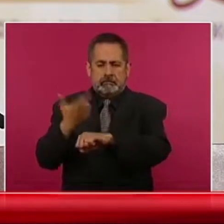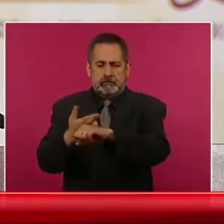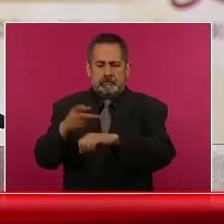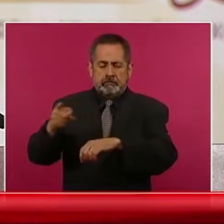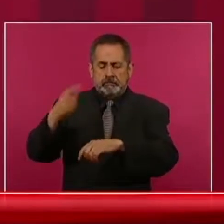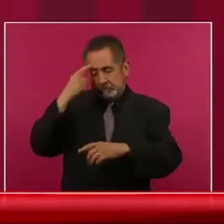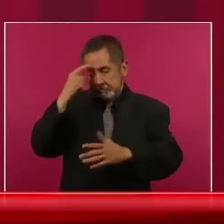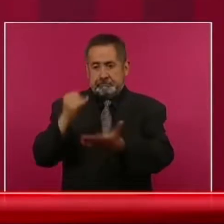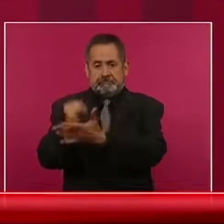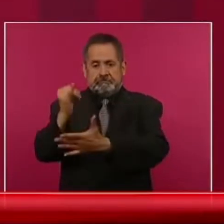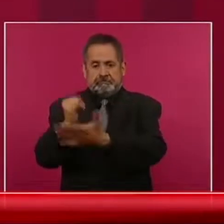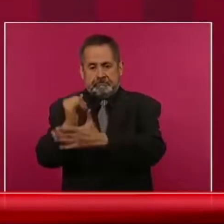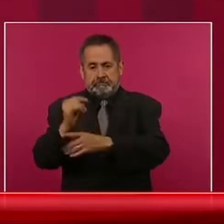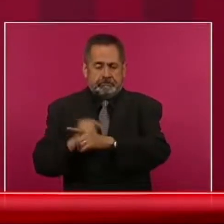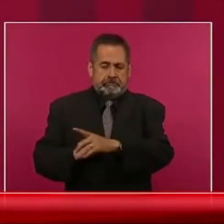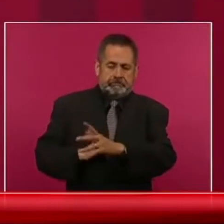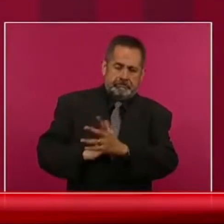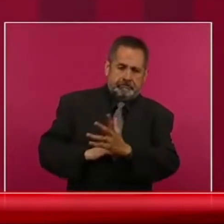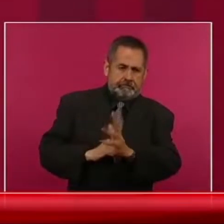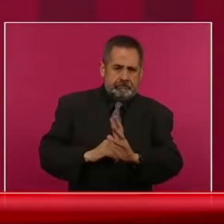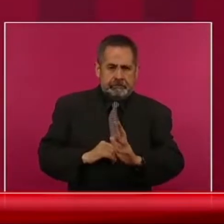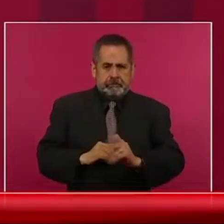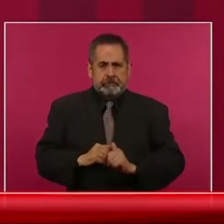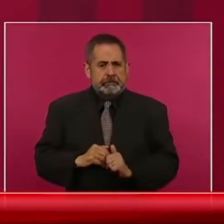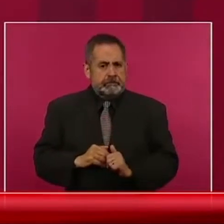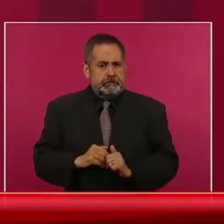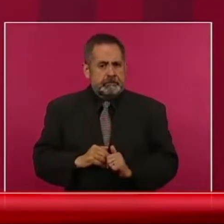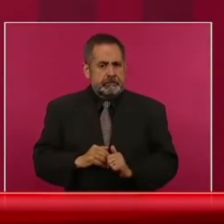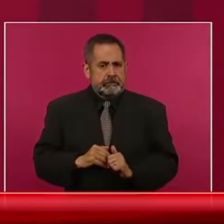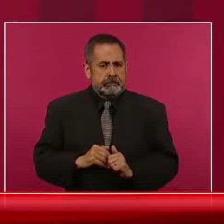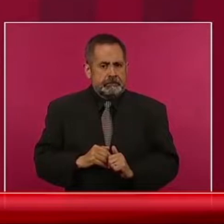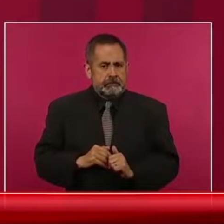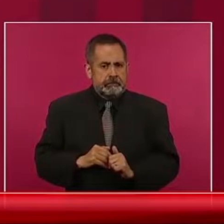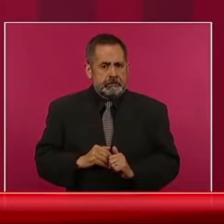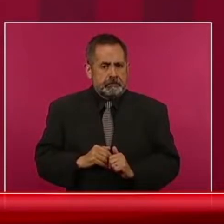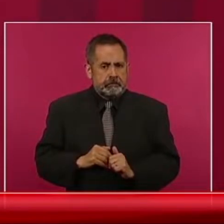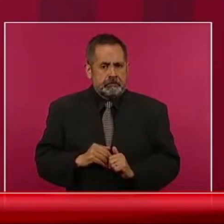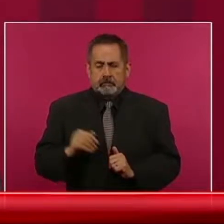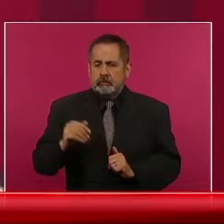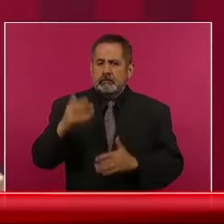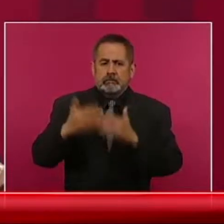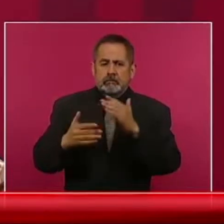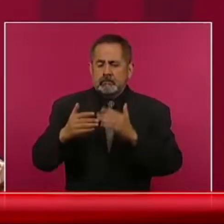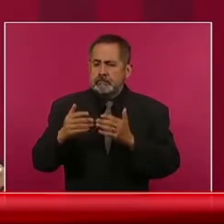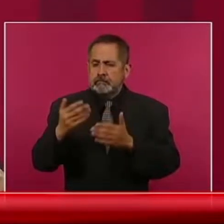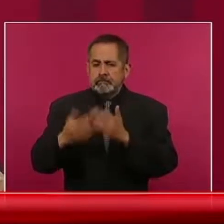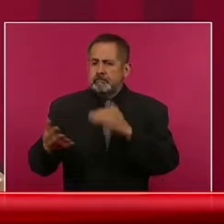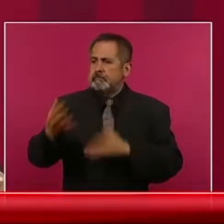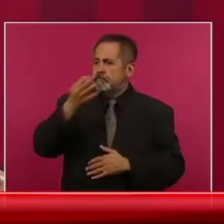y no se consultan.